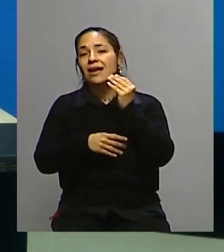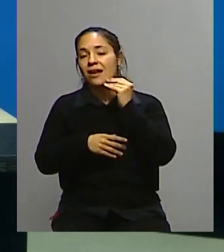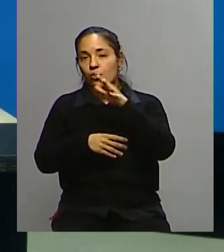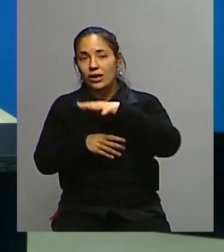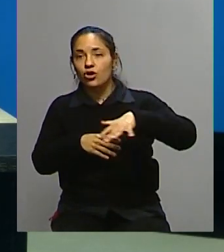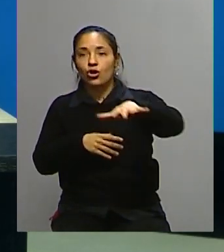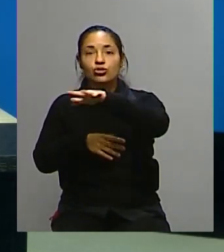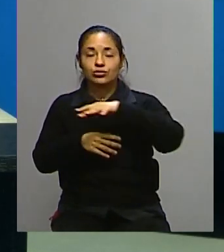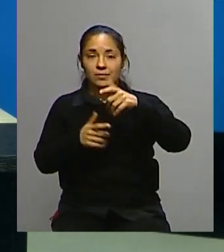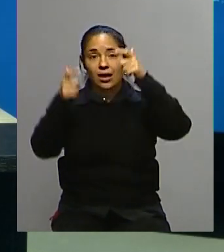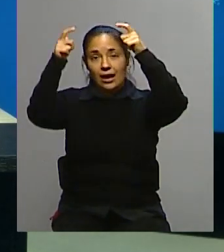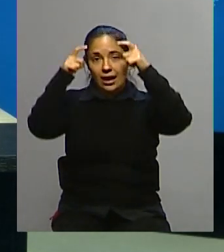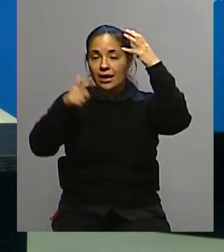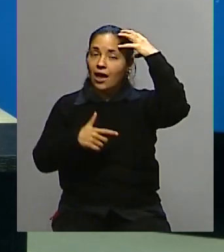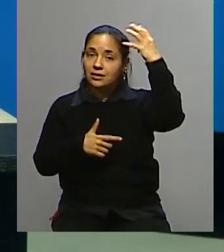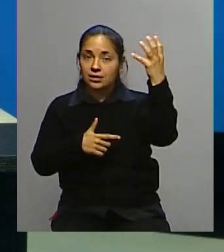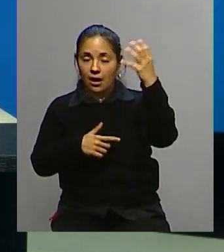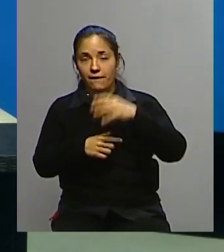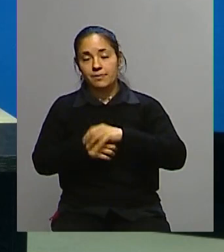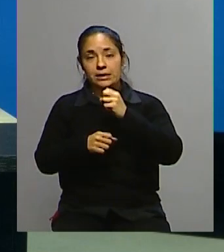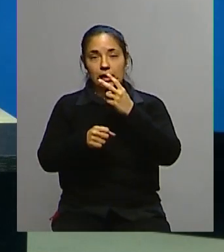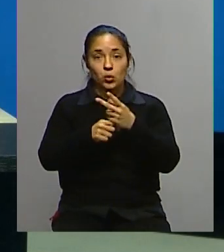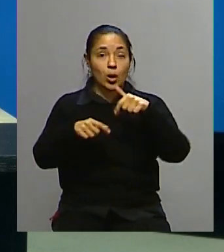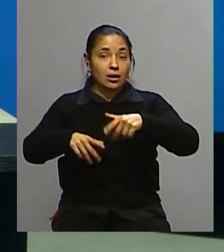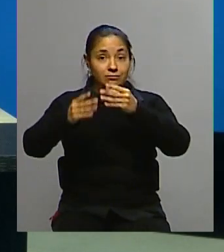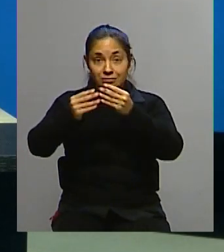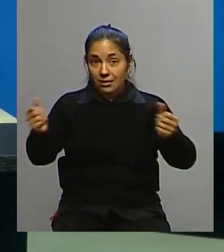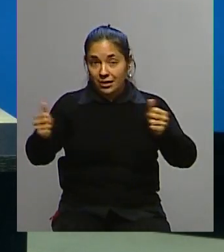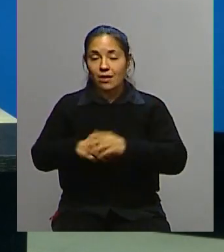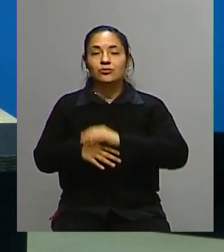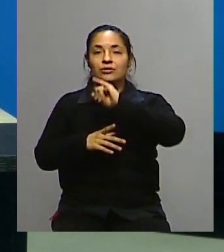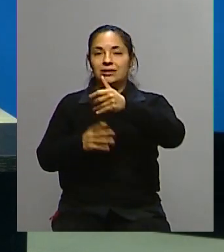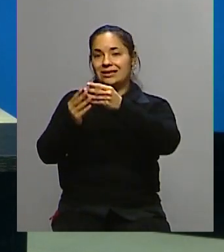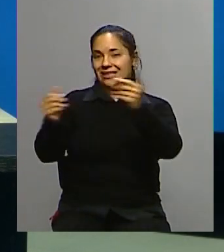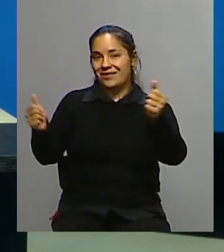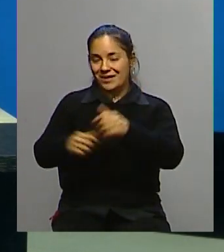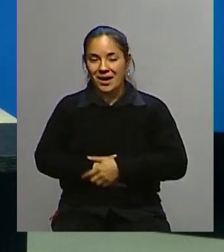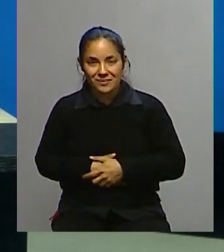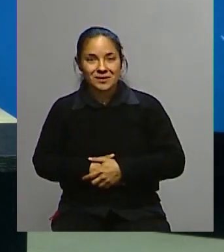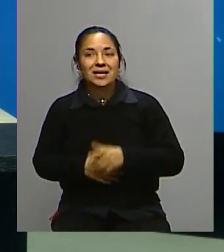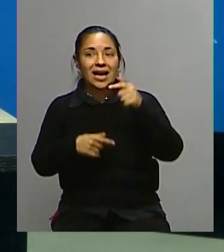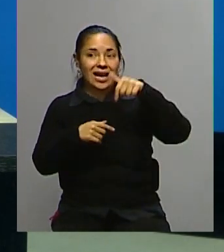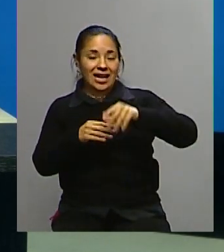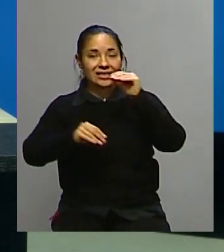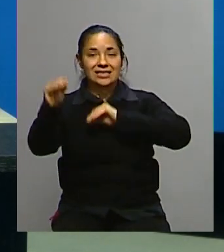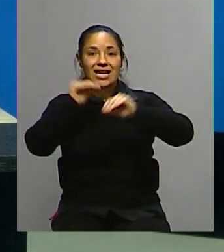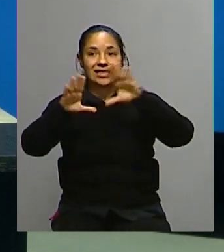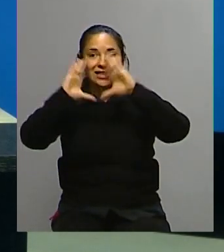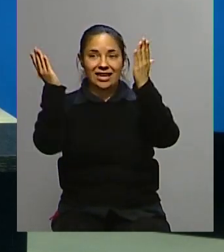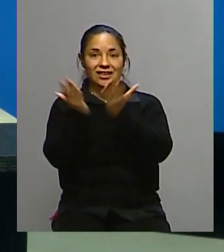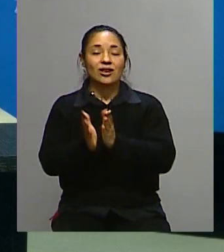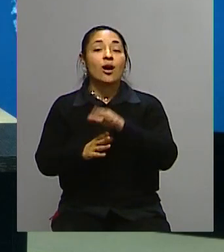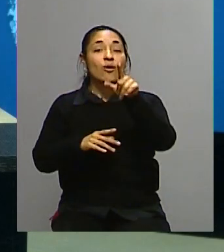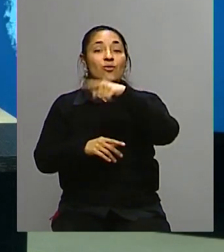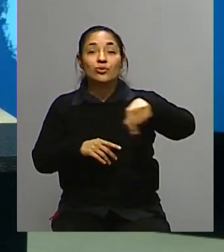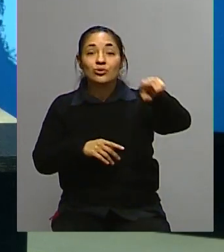pérdida de la reina Isabel II. Nos vamos. Nos vamos, terminamos otro capítulo más. De aquí, de Chat Internacional. Los invitamos